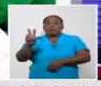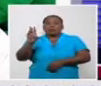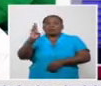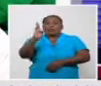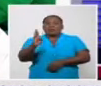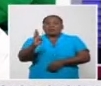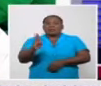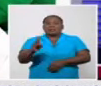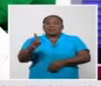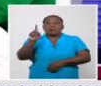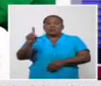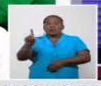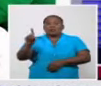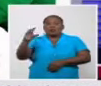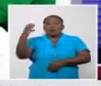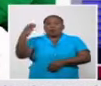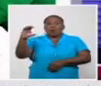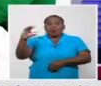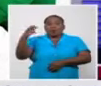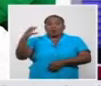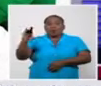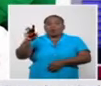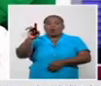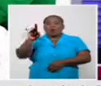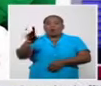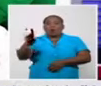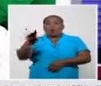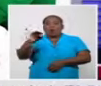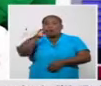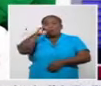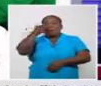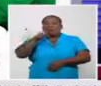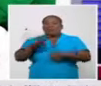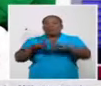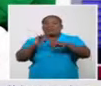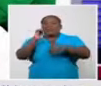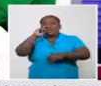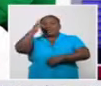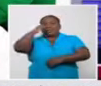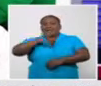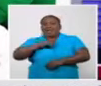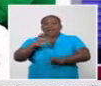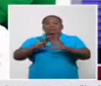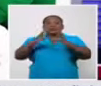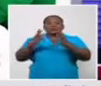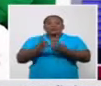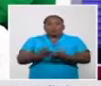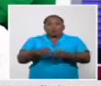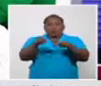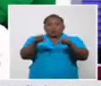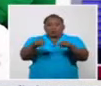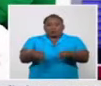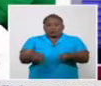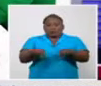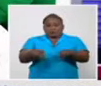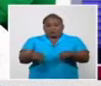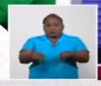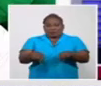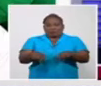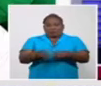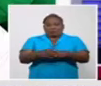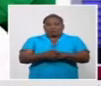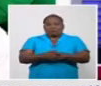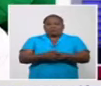colombiana y uno de Burkina Faso. Todos son casos autóctonos del país, pero